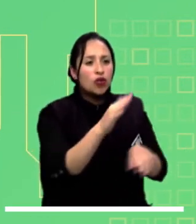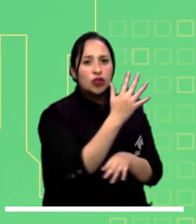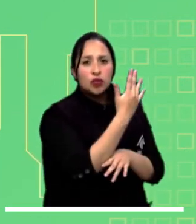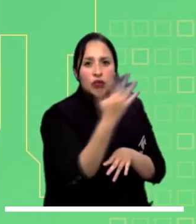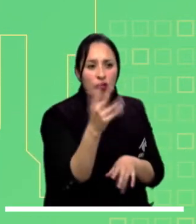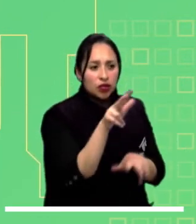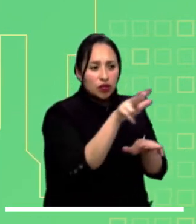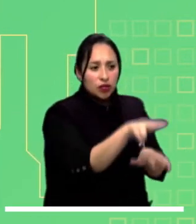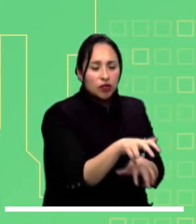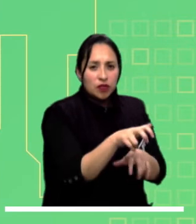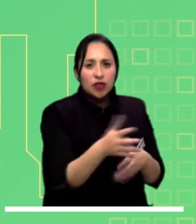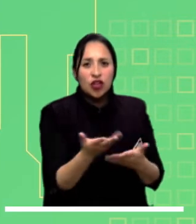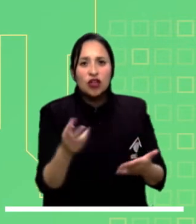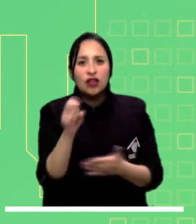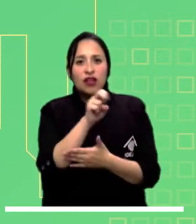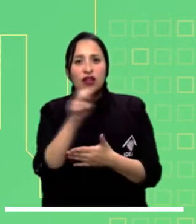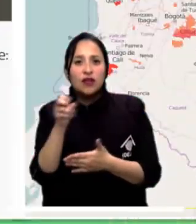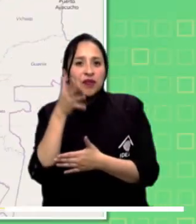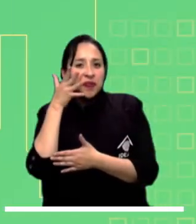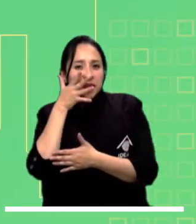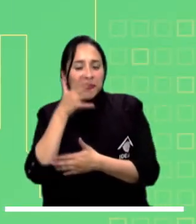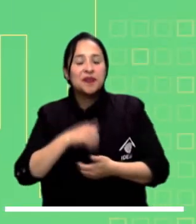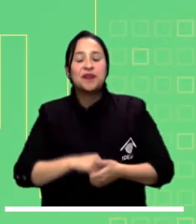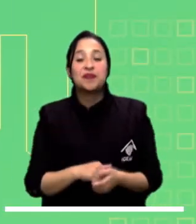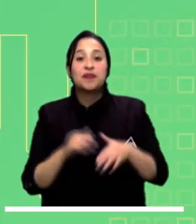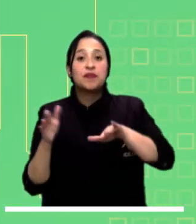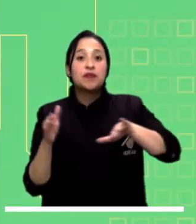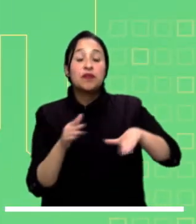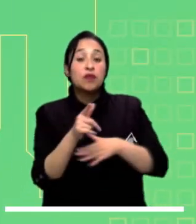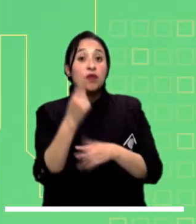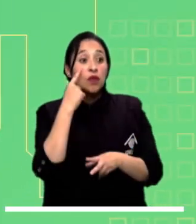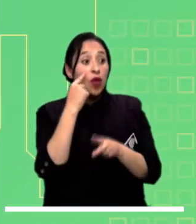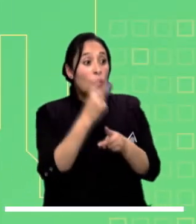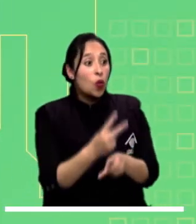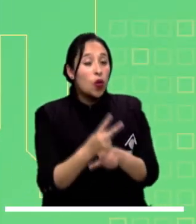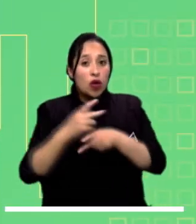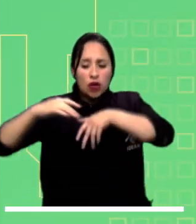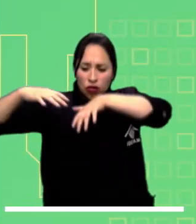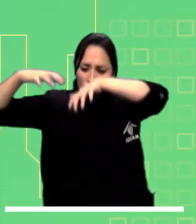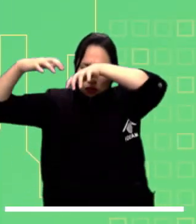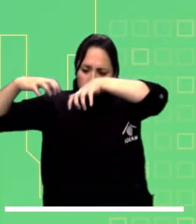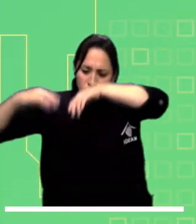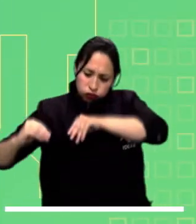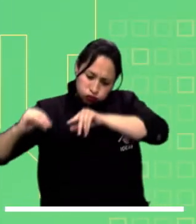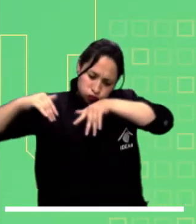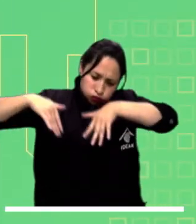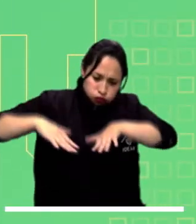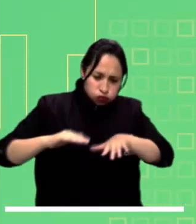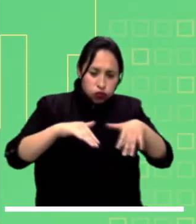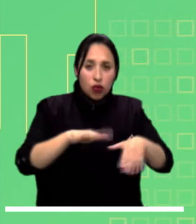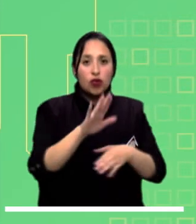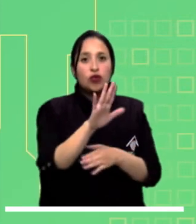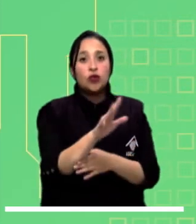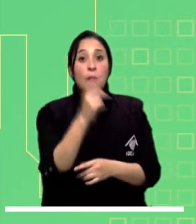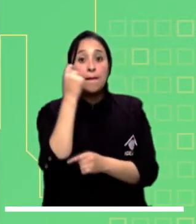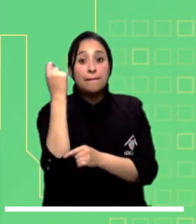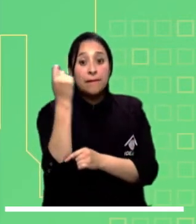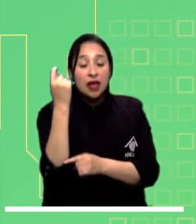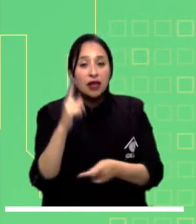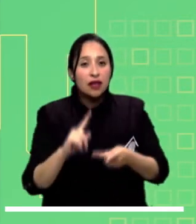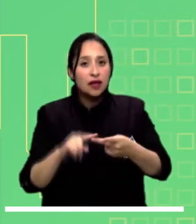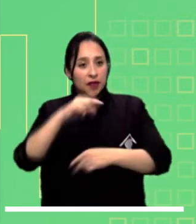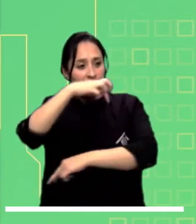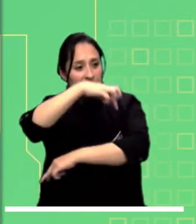zonas de cultivos y bosques en norte de Santander. Se mantienen en alerta por la alta probabilidad de deslizamientos de tierra en zonas